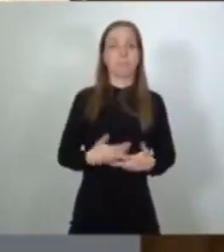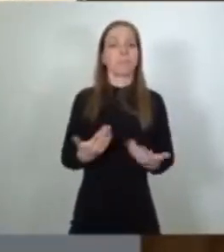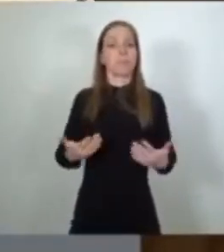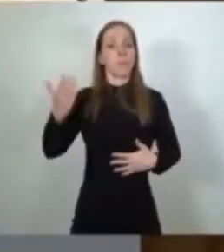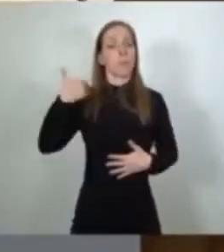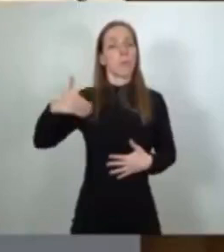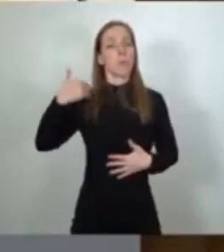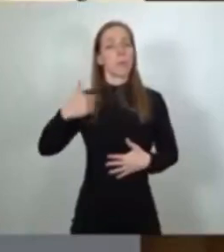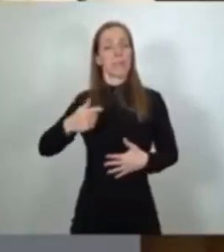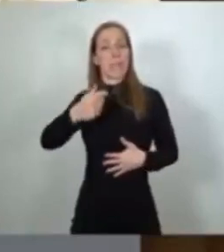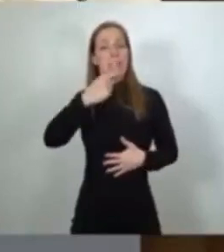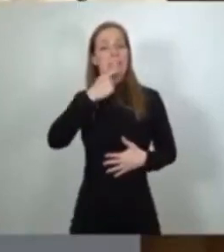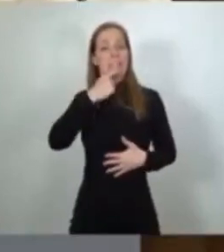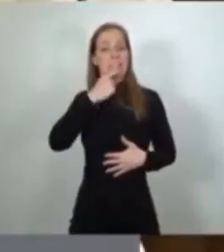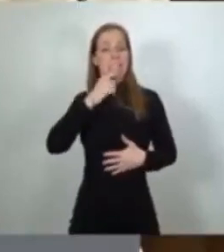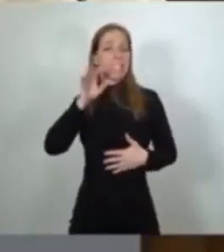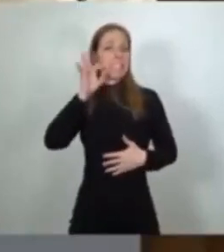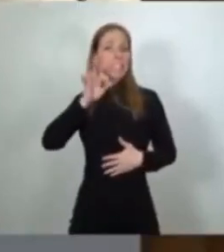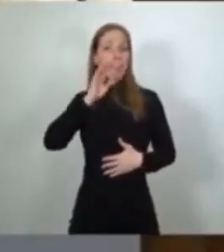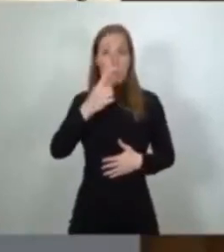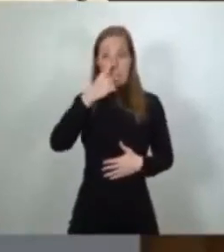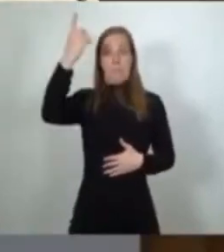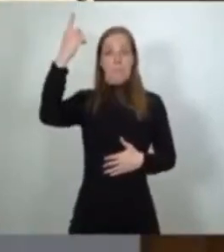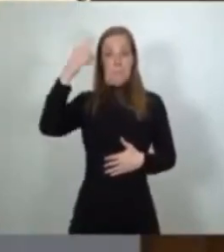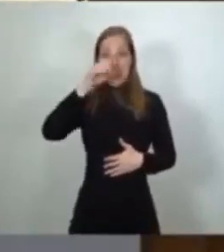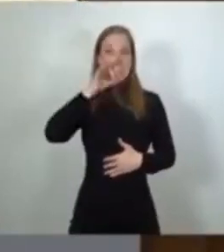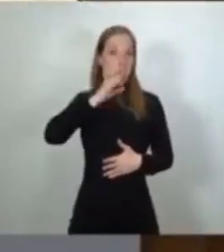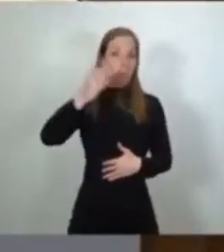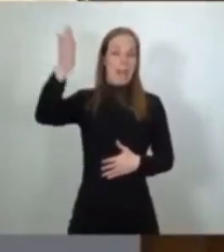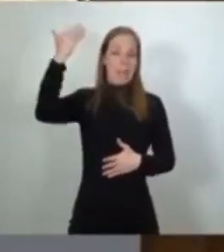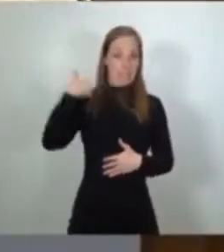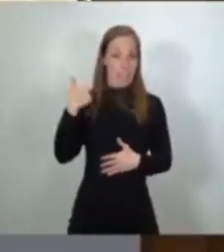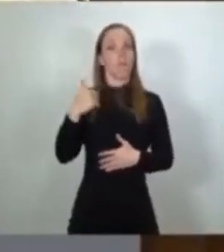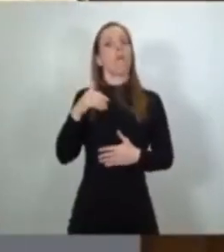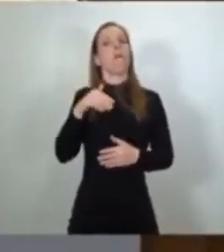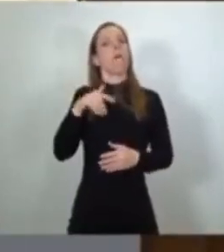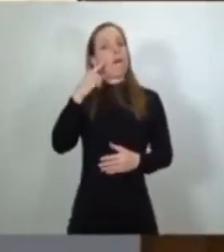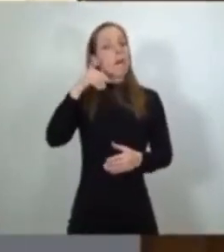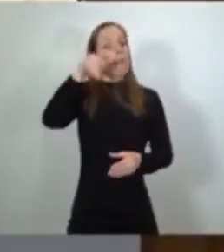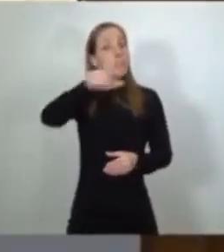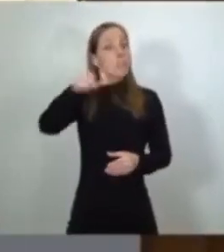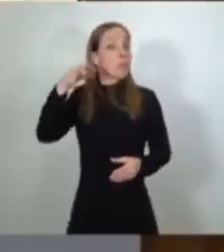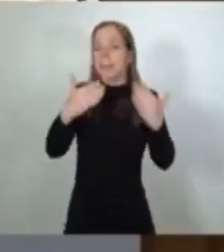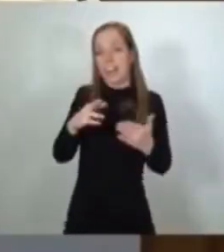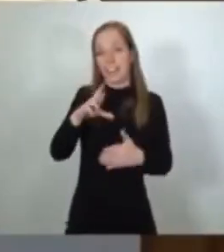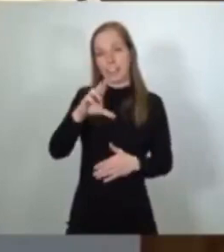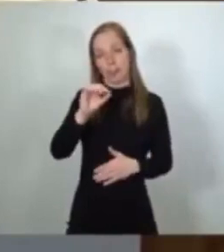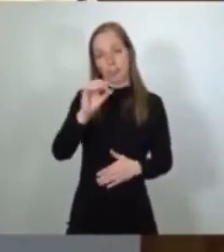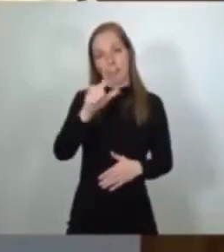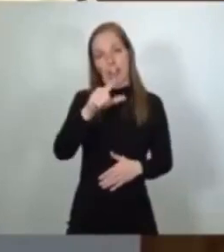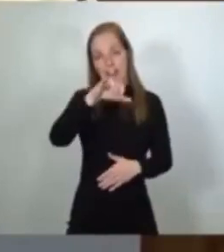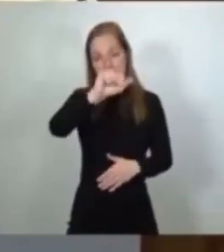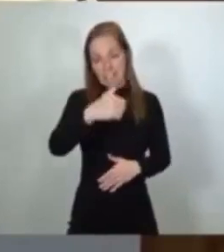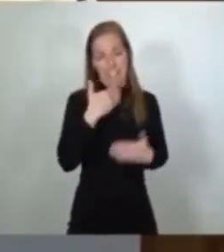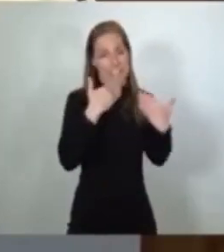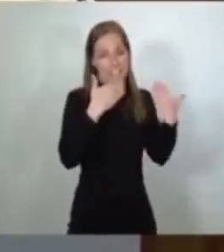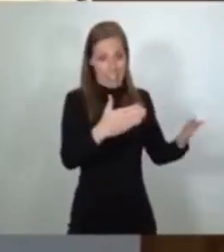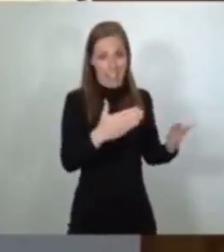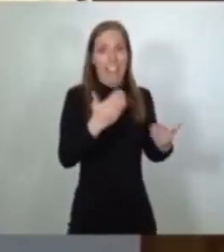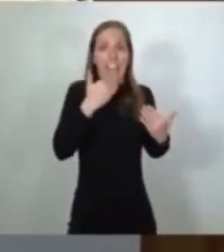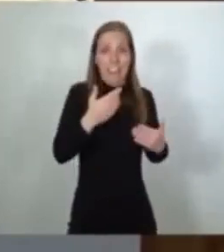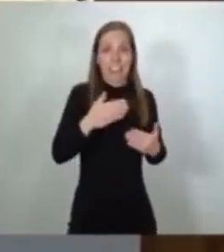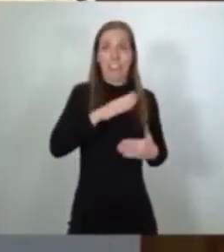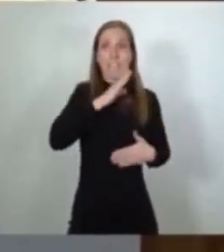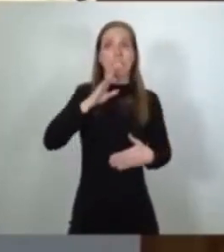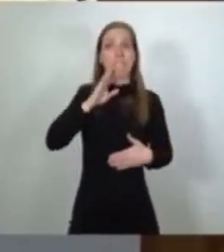sufragistas inglesas a principio del siglo pasado. Hechos, no palabras. Gracias a nuestras